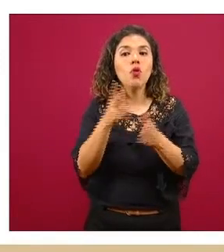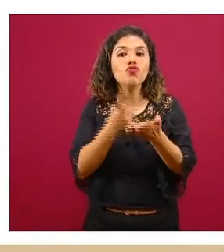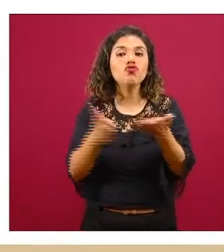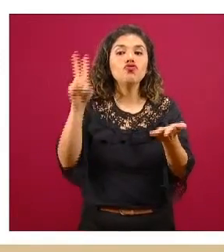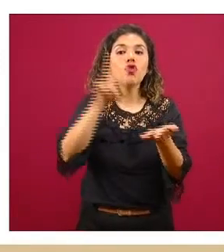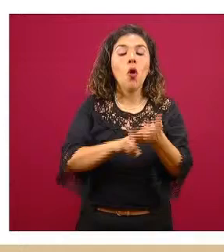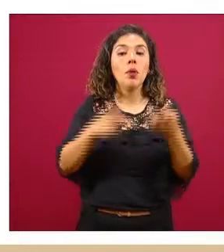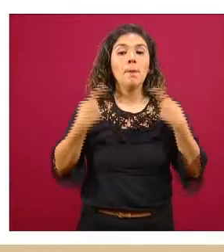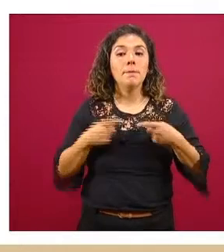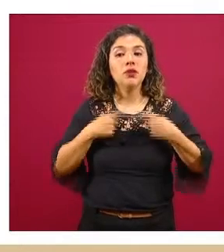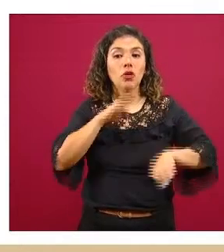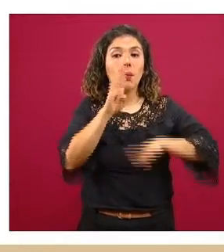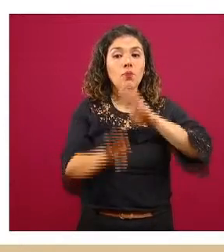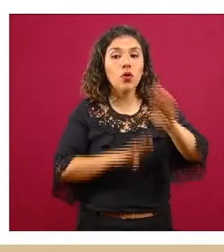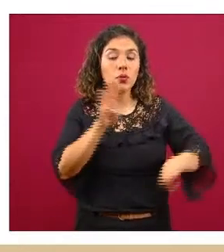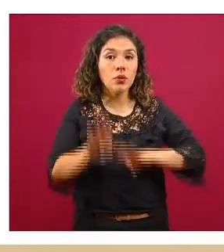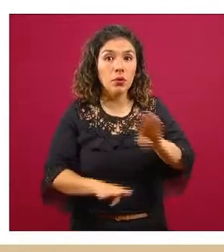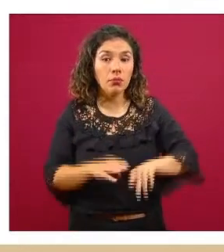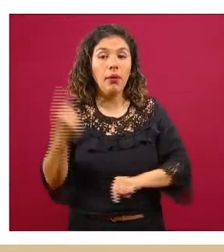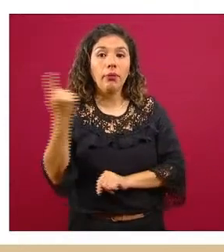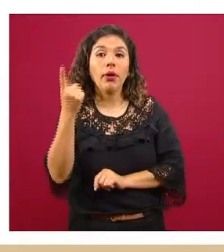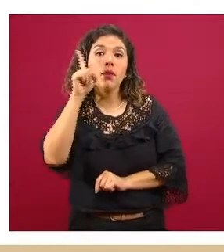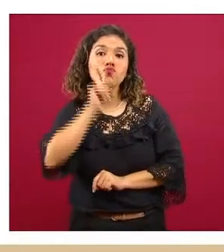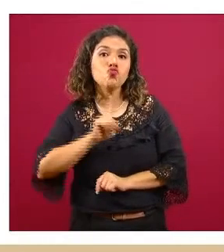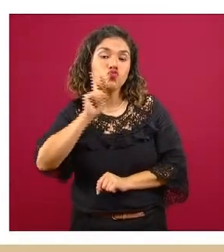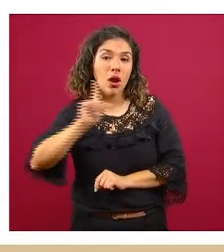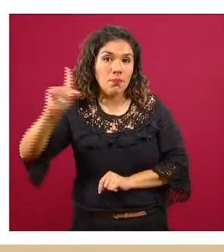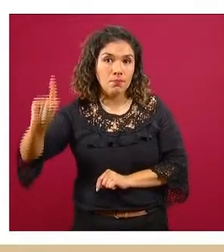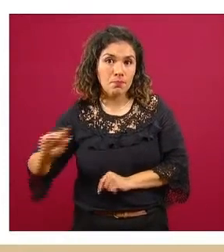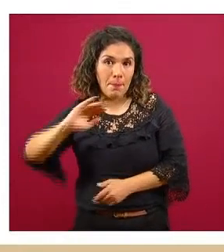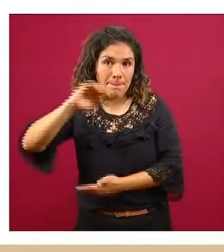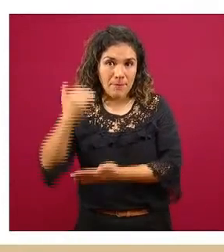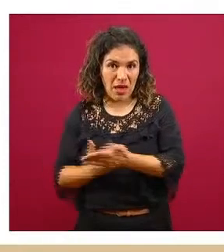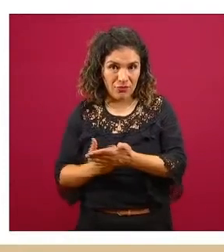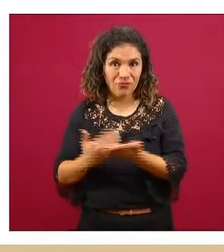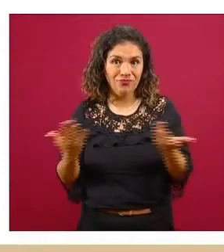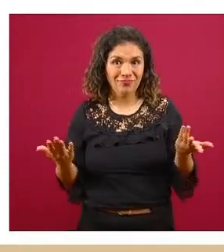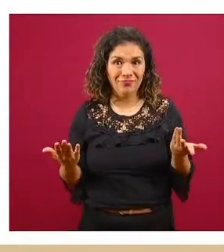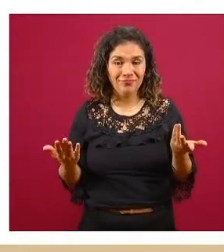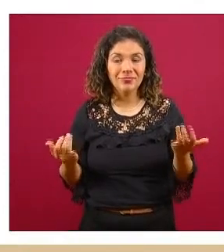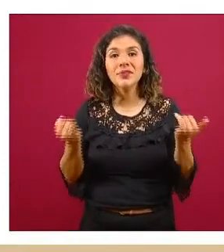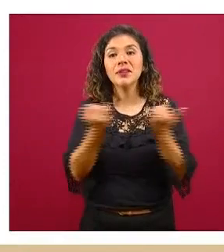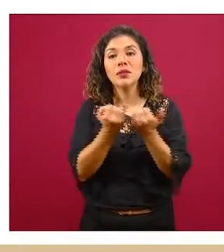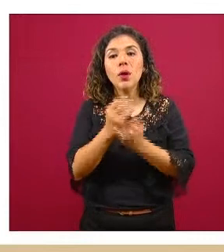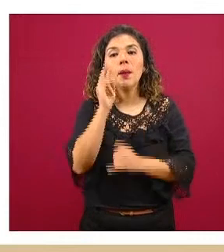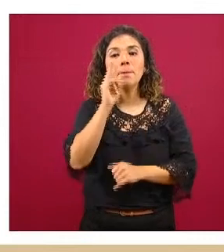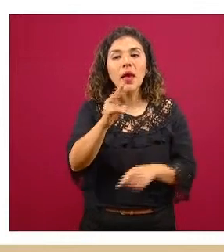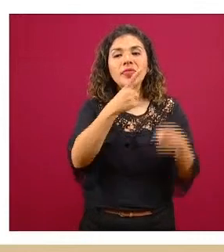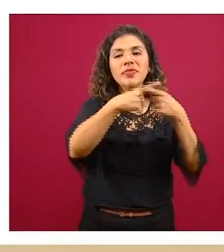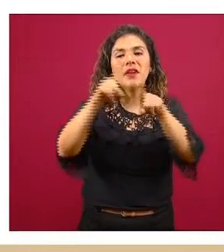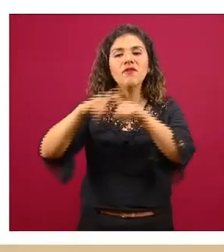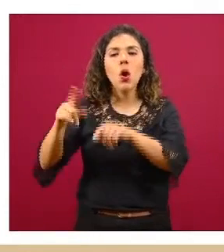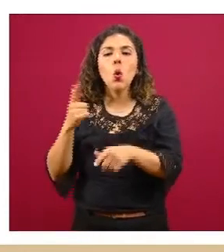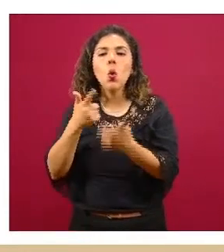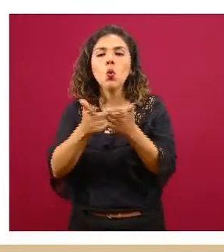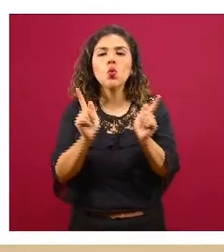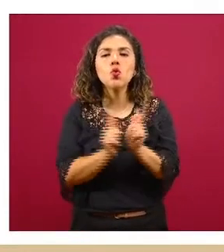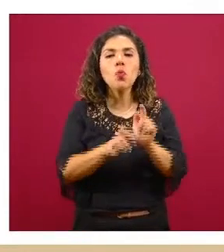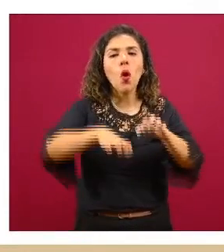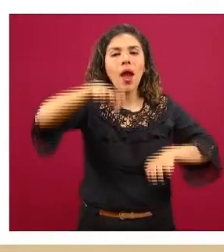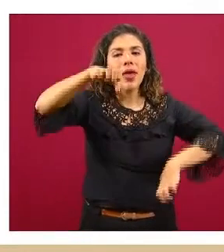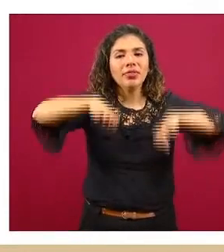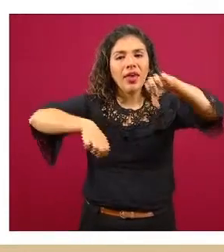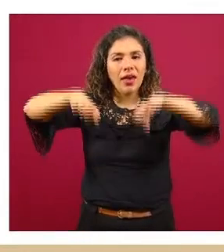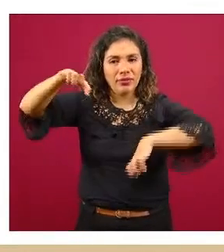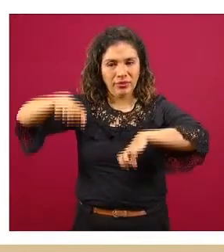de exceso de mortalidad que se observa en las mujeres y cuando lo vemos por los diferentes grupos etarios